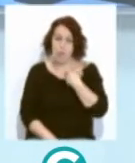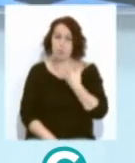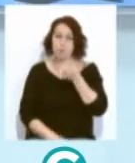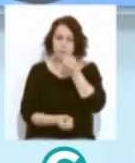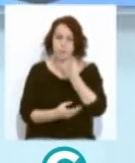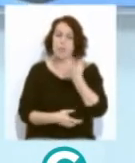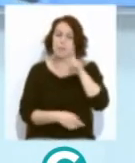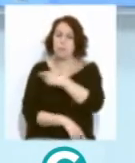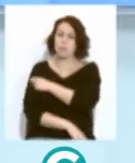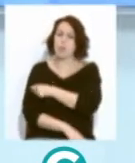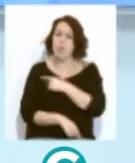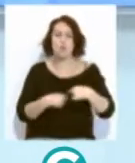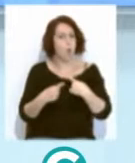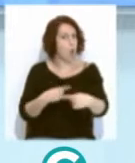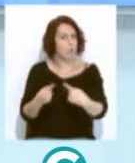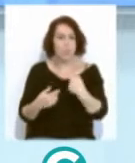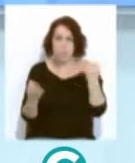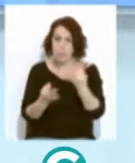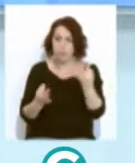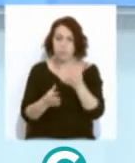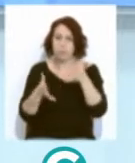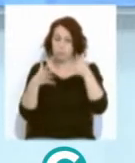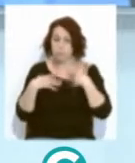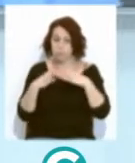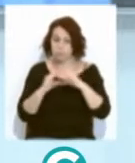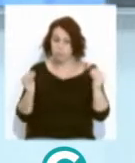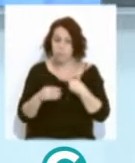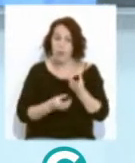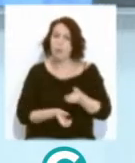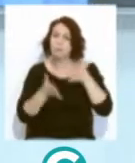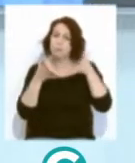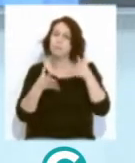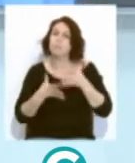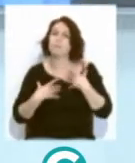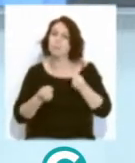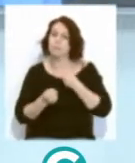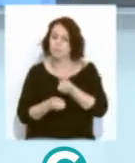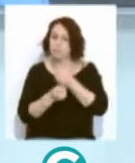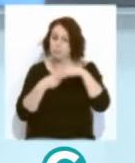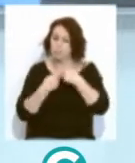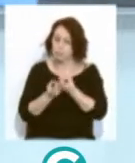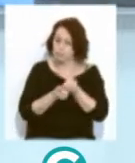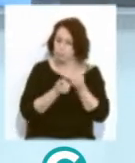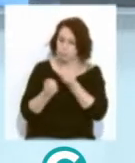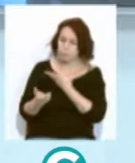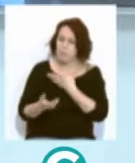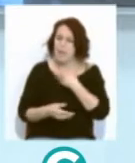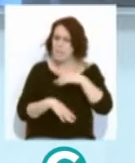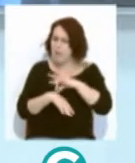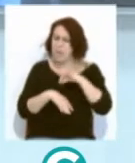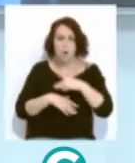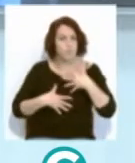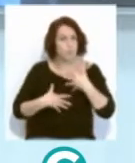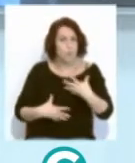vacunación todos los días. Su Consejo Andaluz ha trasladado a la Consejería de Salud y Familias la disponibilidad de muchos médicos